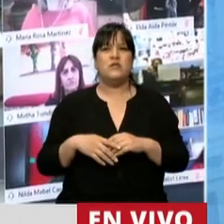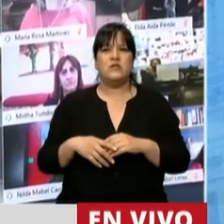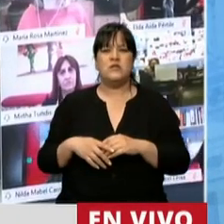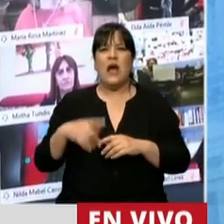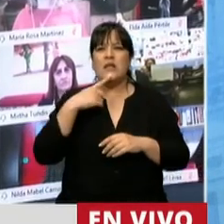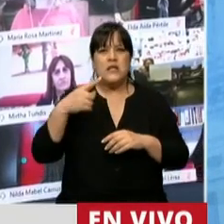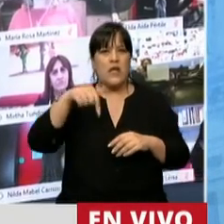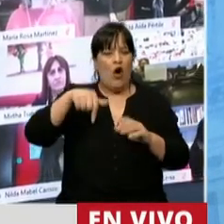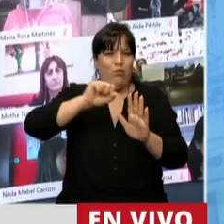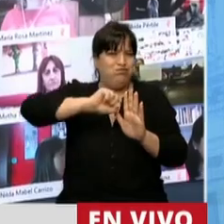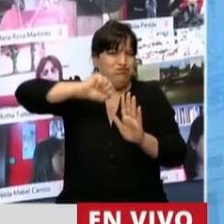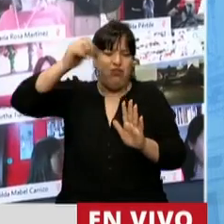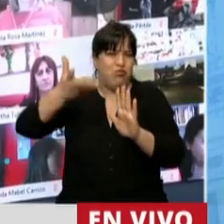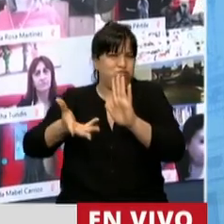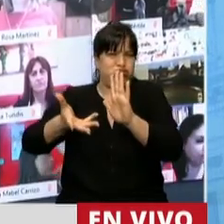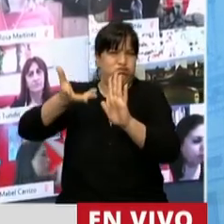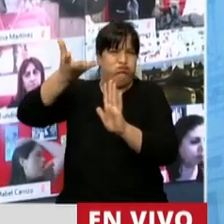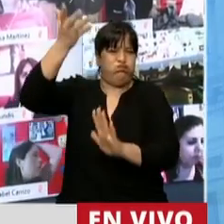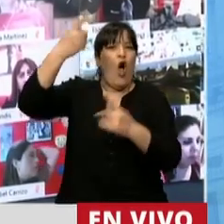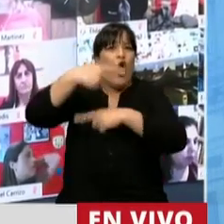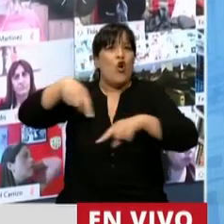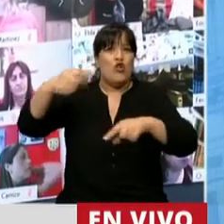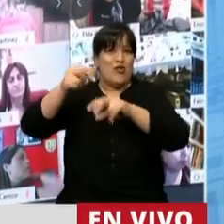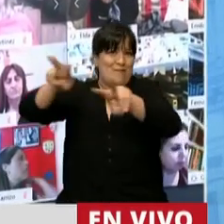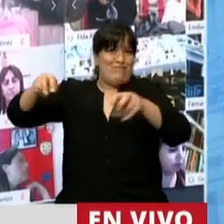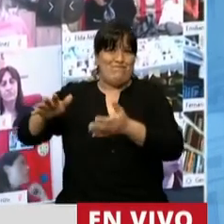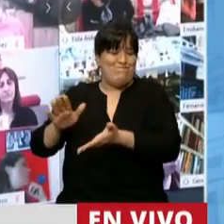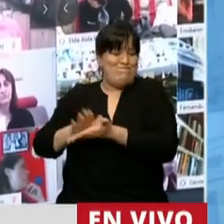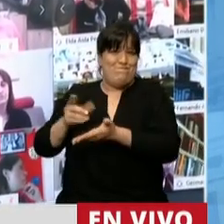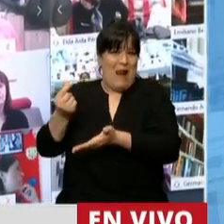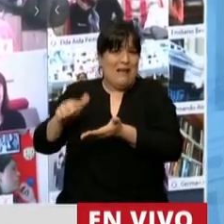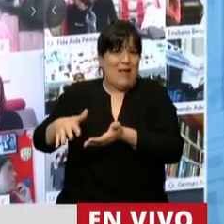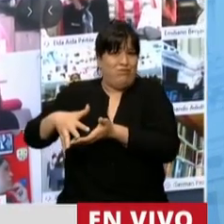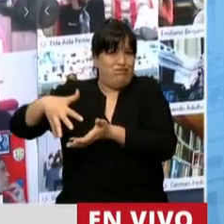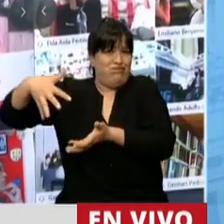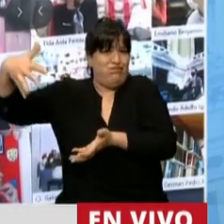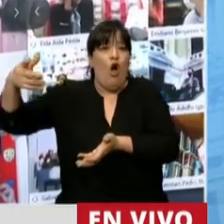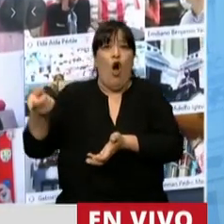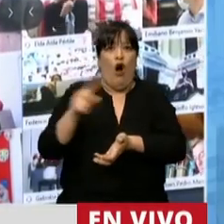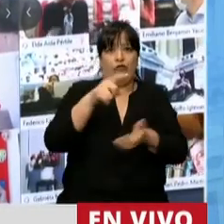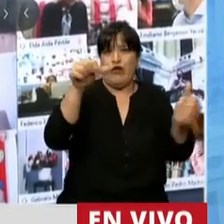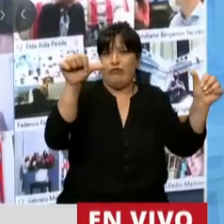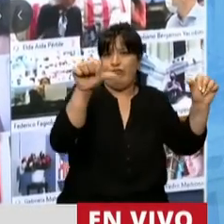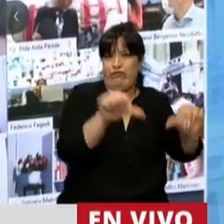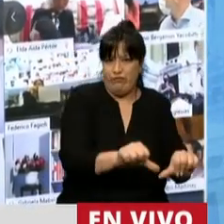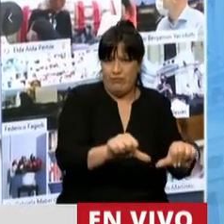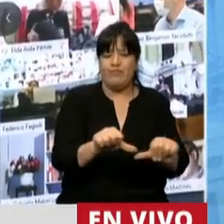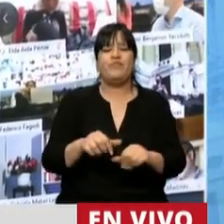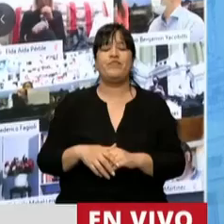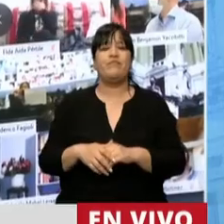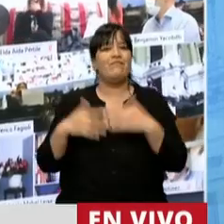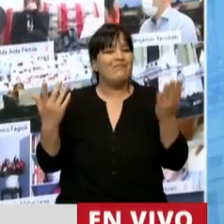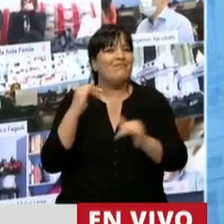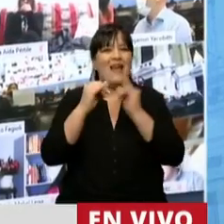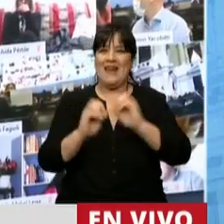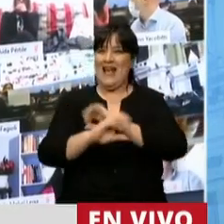incrementando de manera notable sus fortunas mientras otros caen. Por lo tanto, para que quede